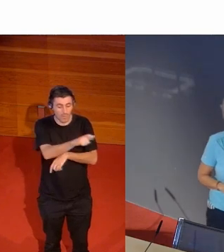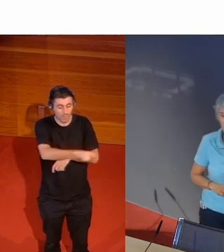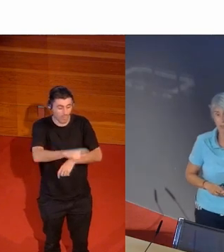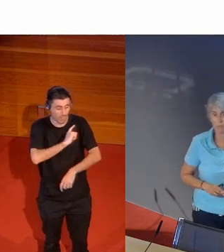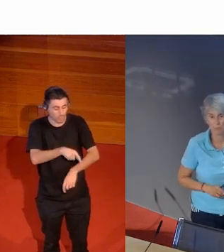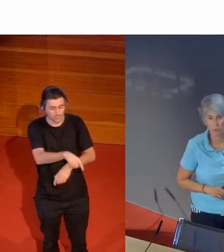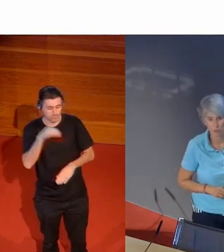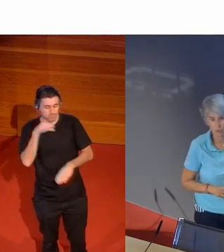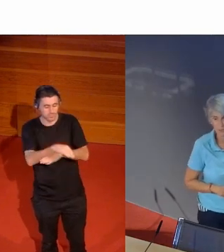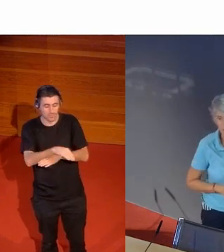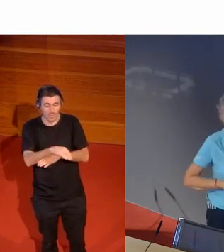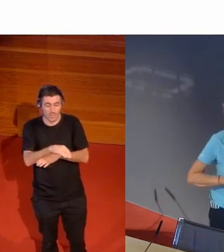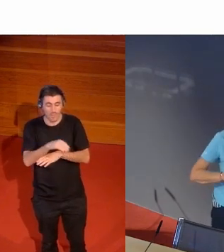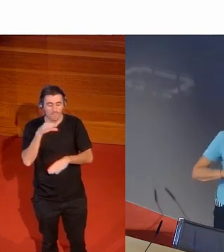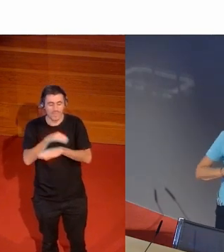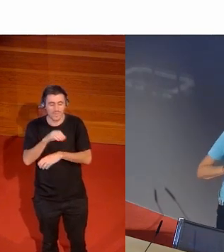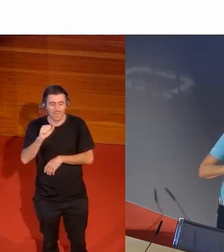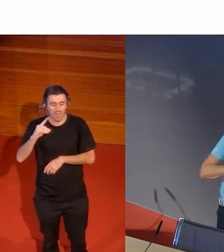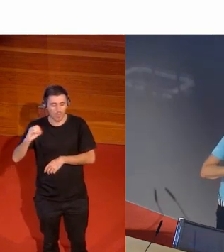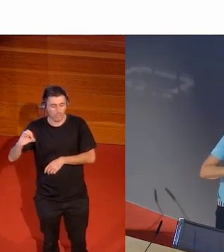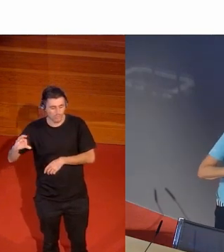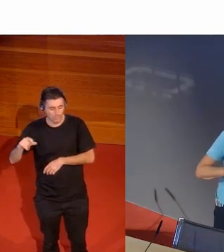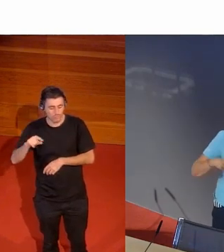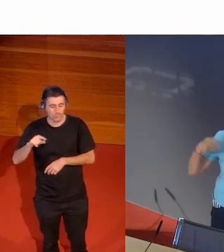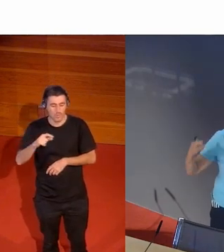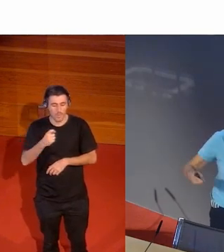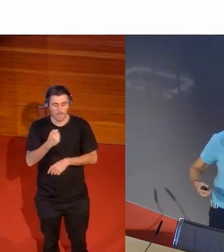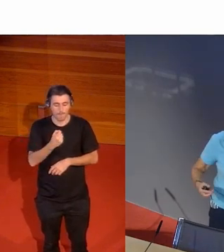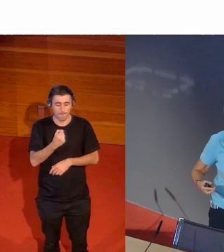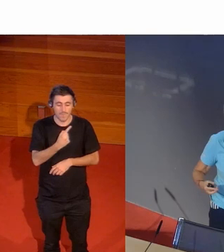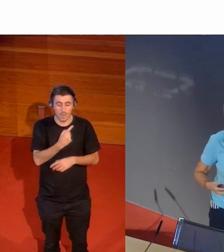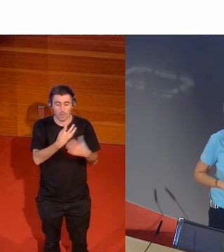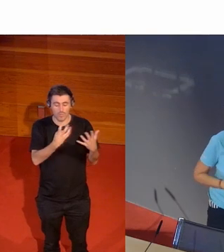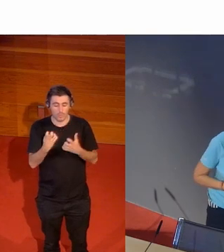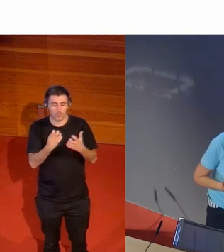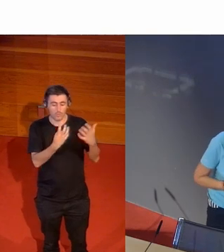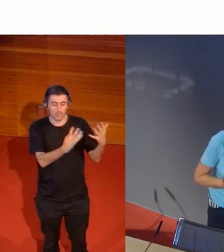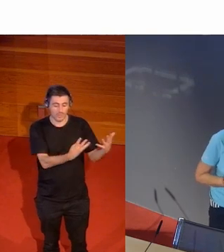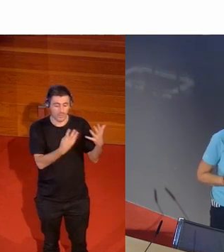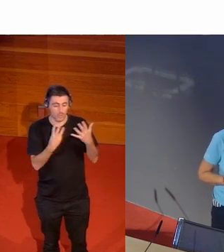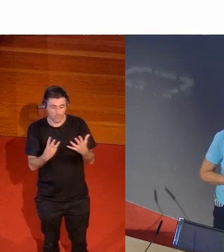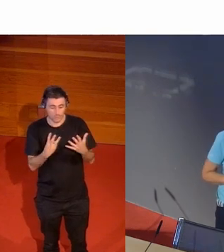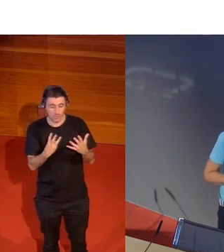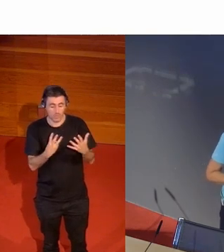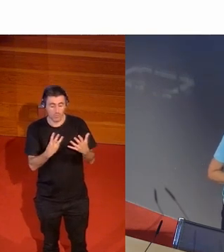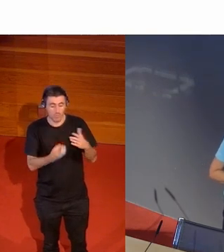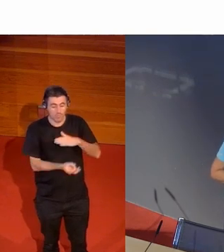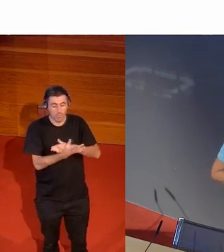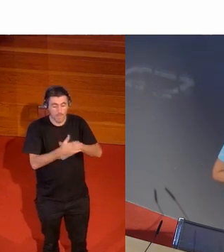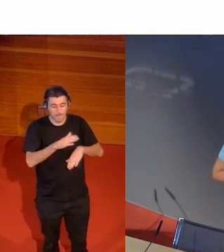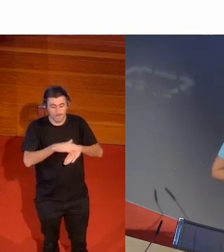becasado se crearon en 1988 para que Barcelona tuviera un buen papel en su